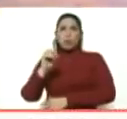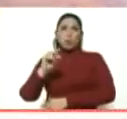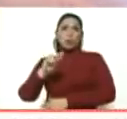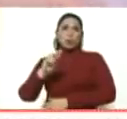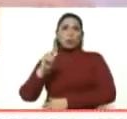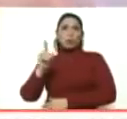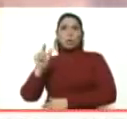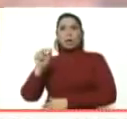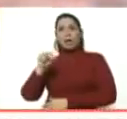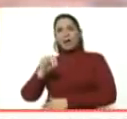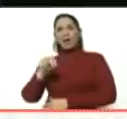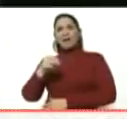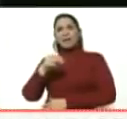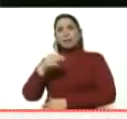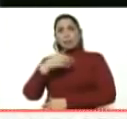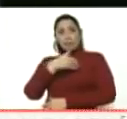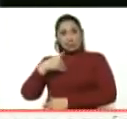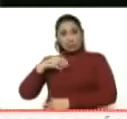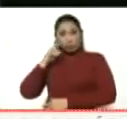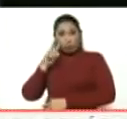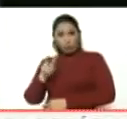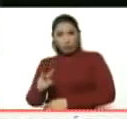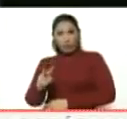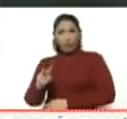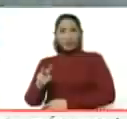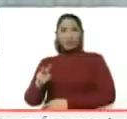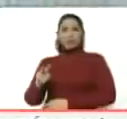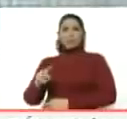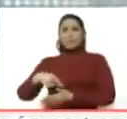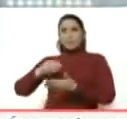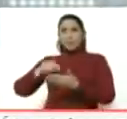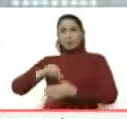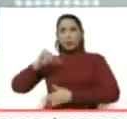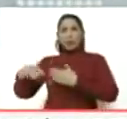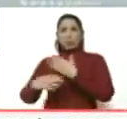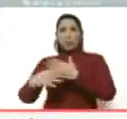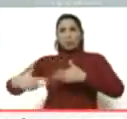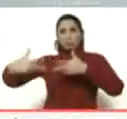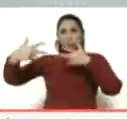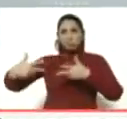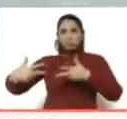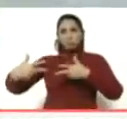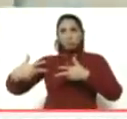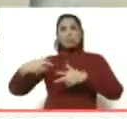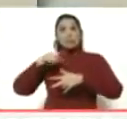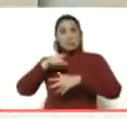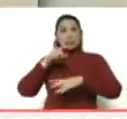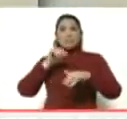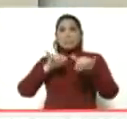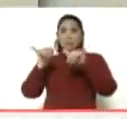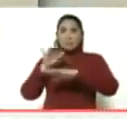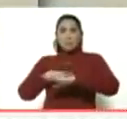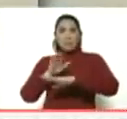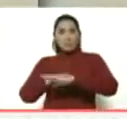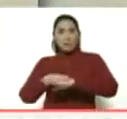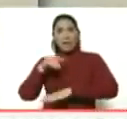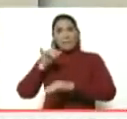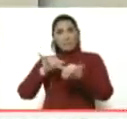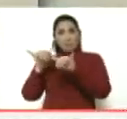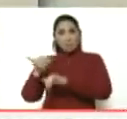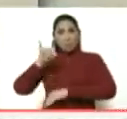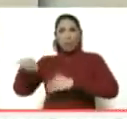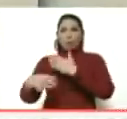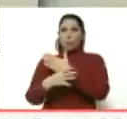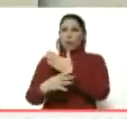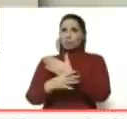firmando por vía de conferencia, y así efectivamente ocurrió el propio Guaidó este año. Cuando estuvo